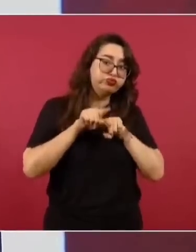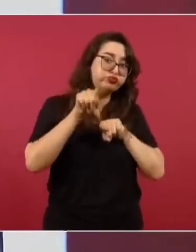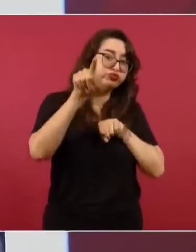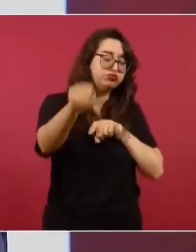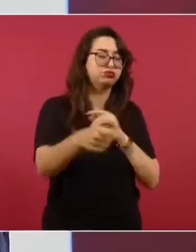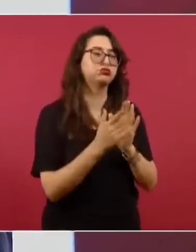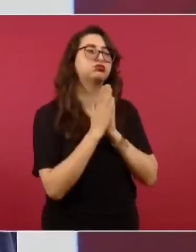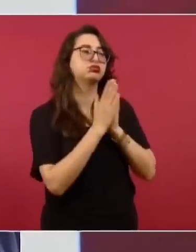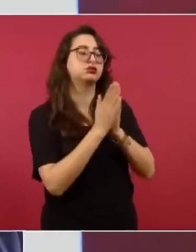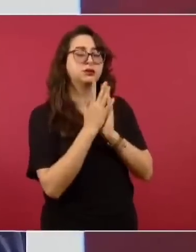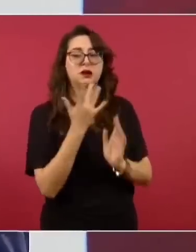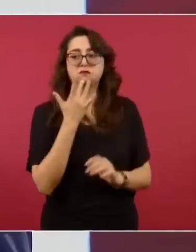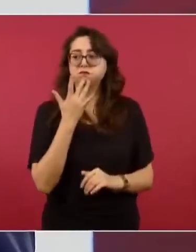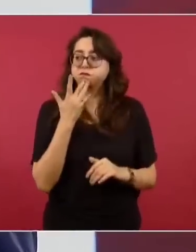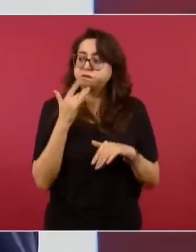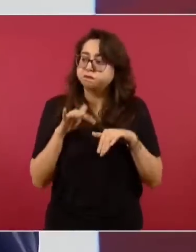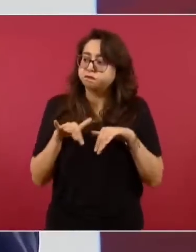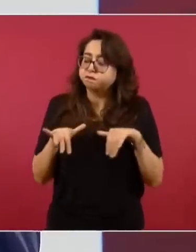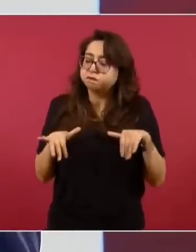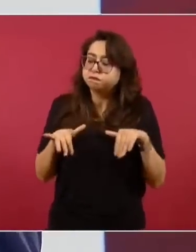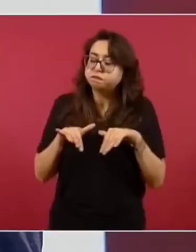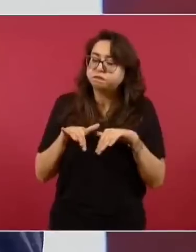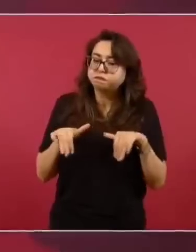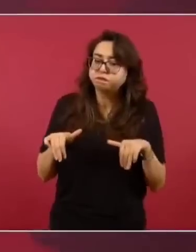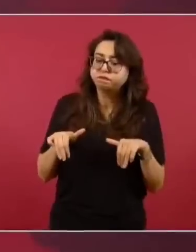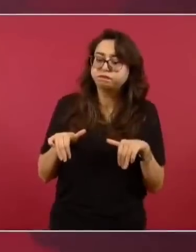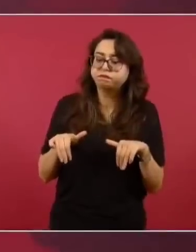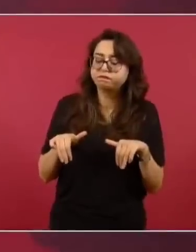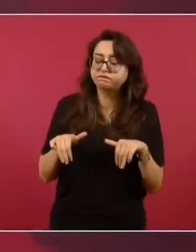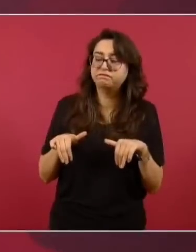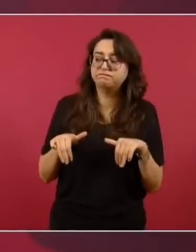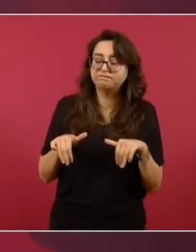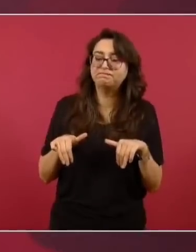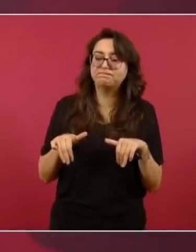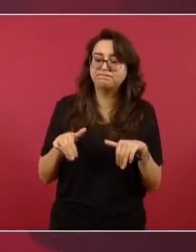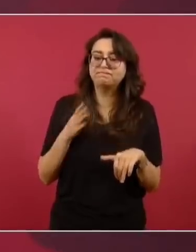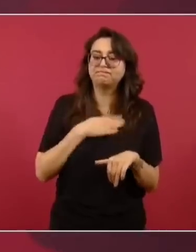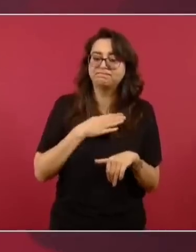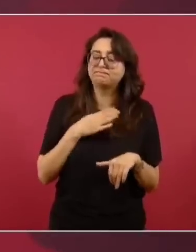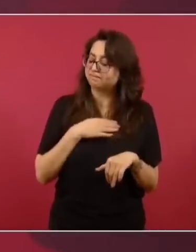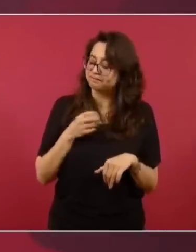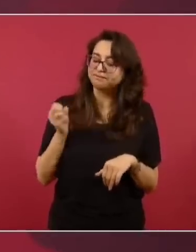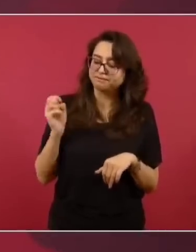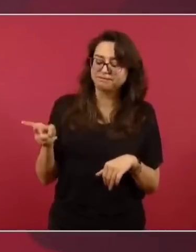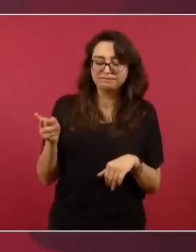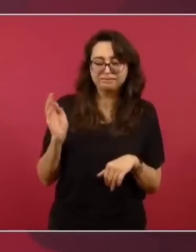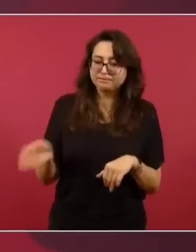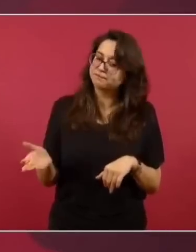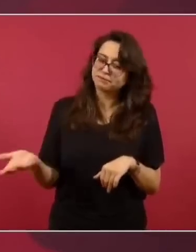ya lo sube, súbetos,